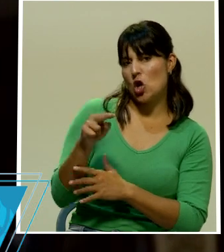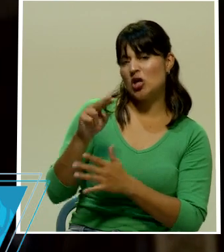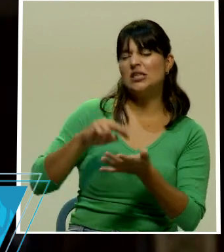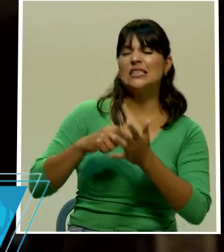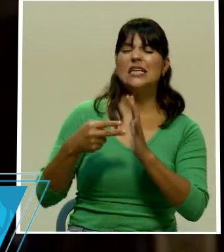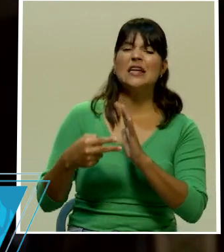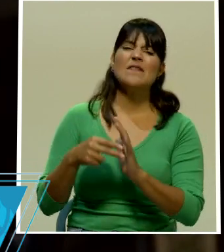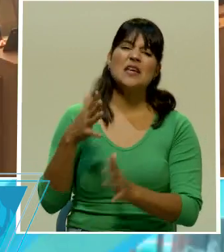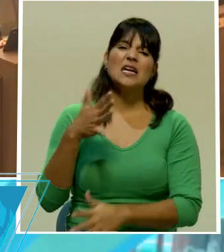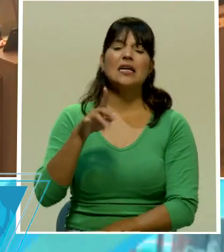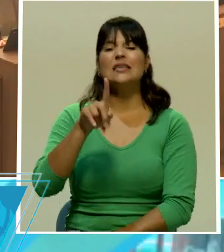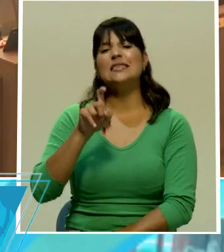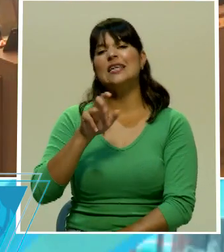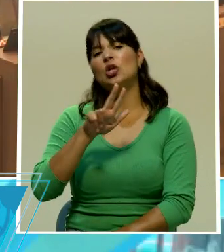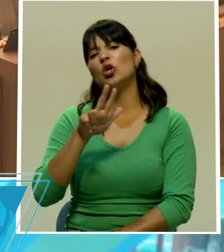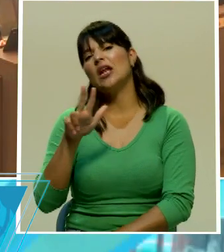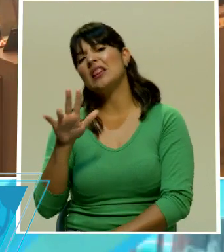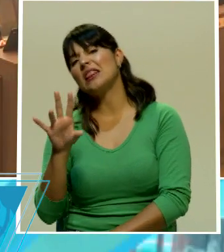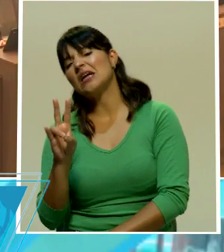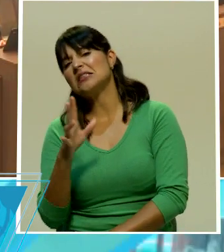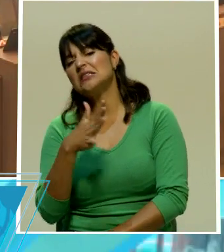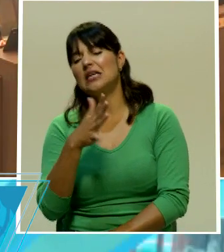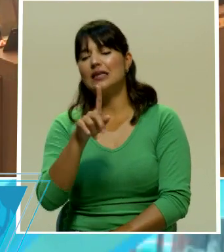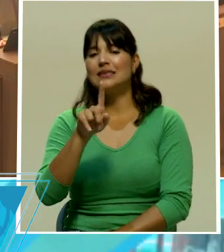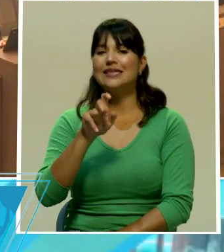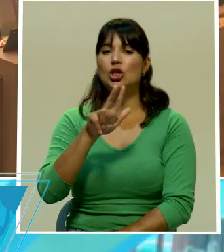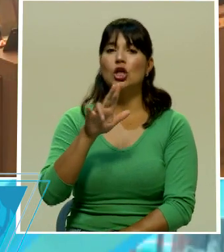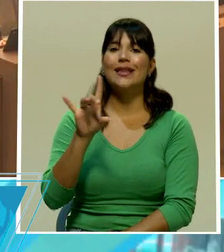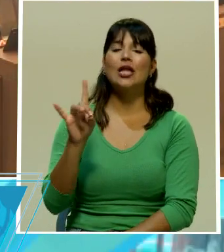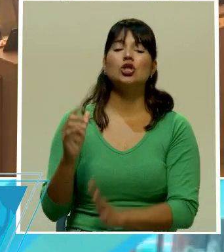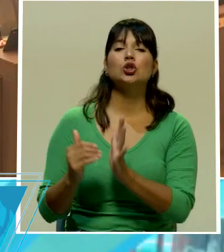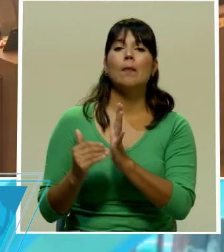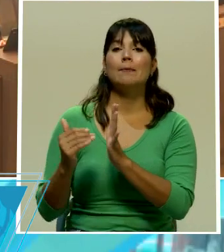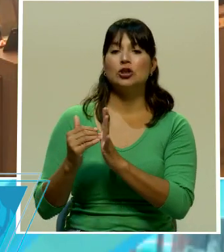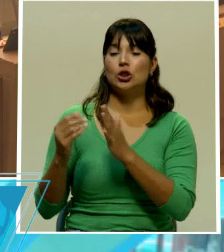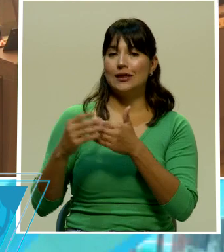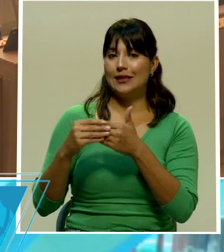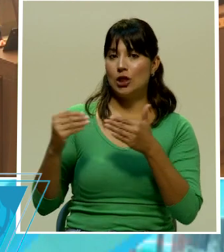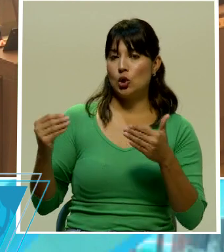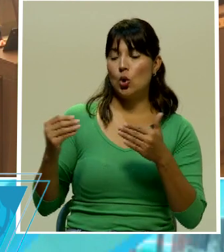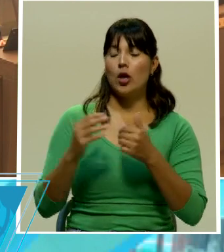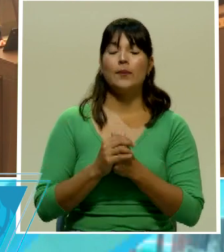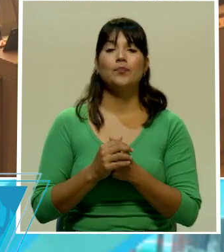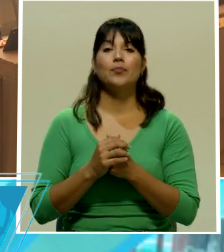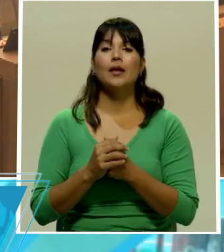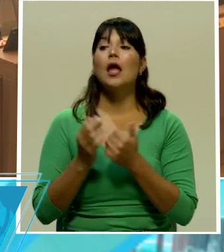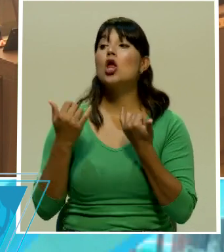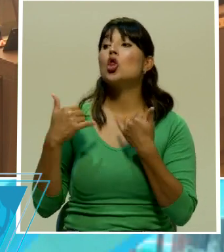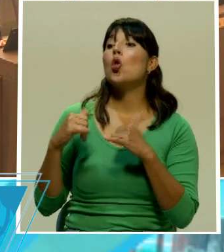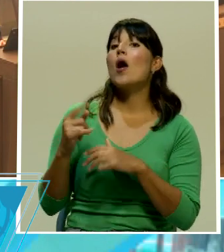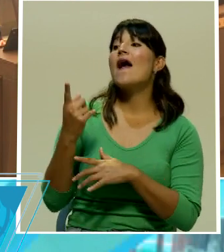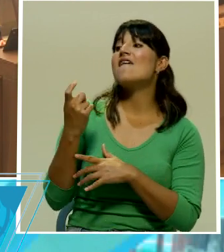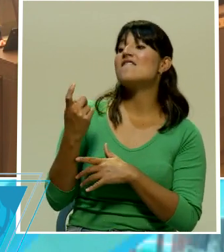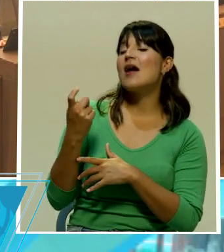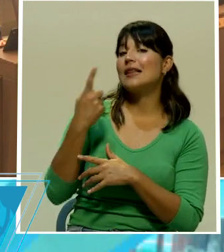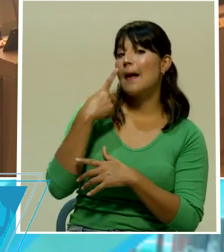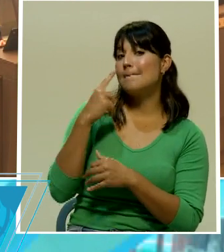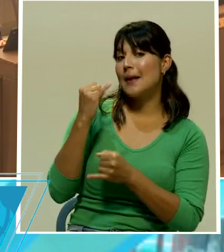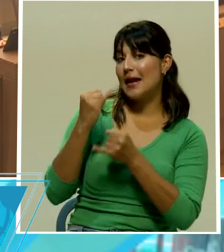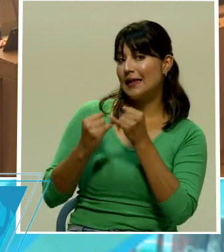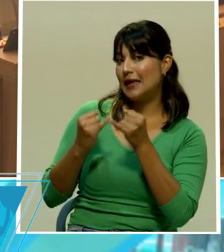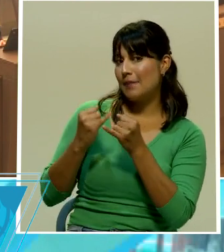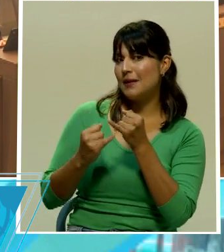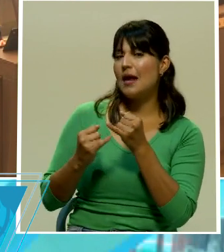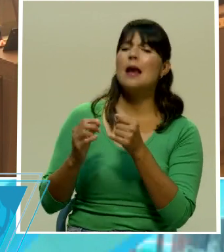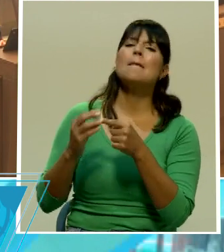137, 38 millones de dólares faltan por terminar sobre todo algunos